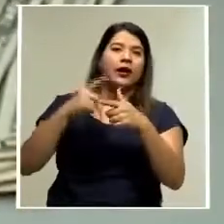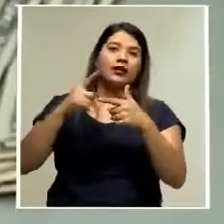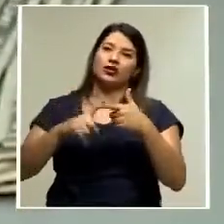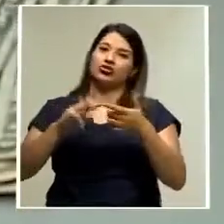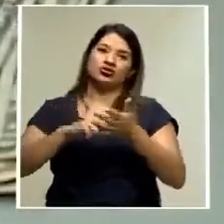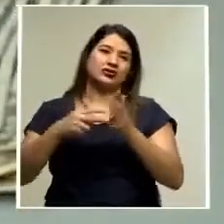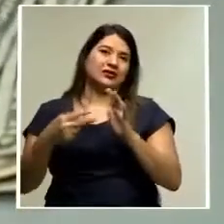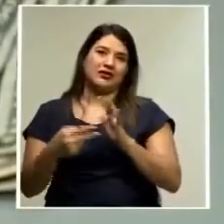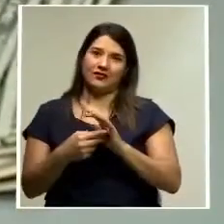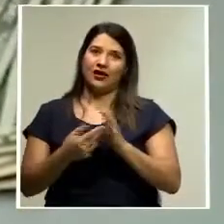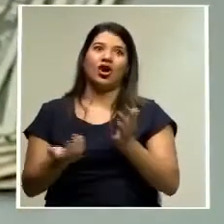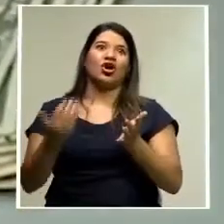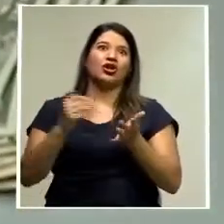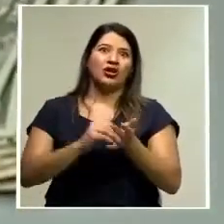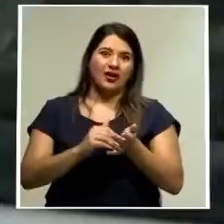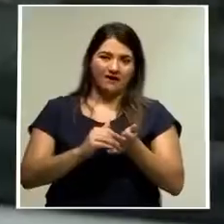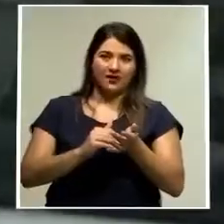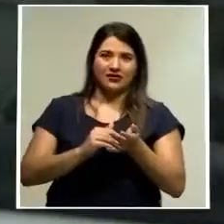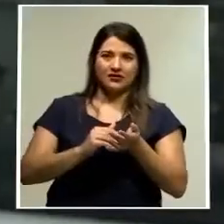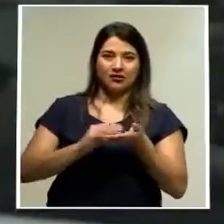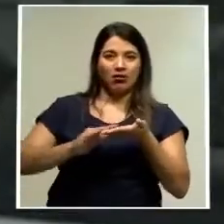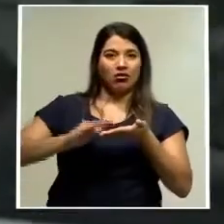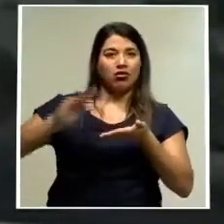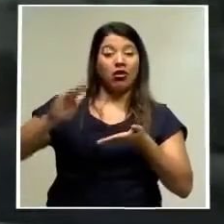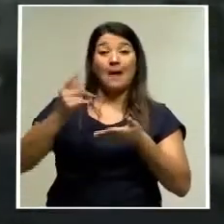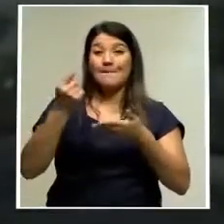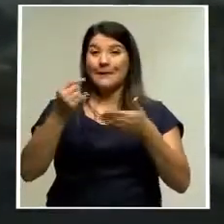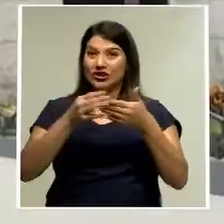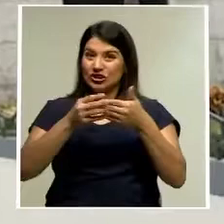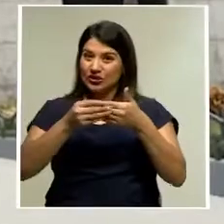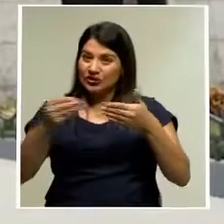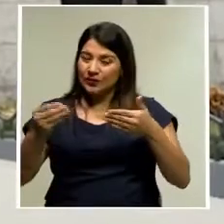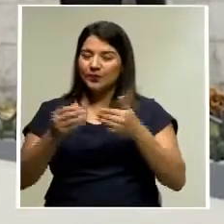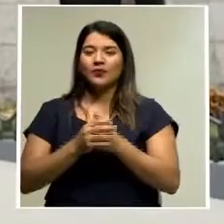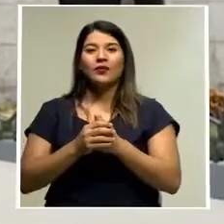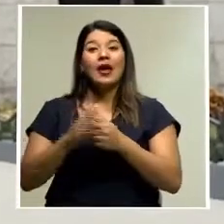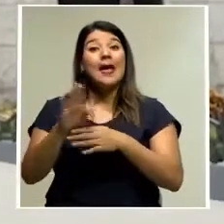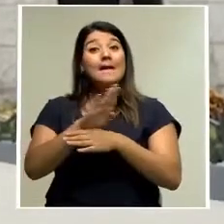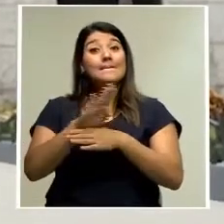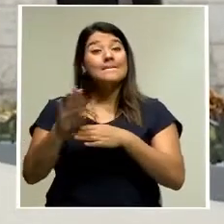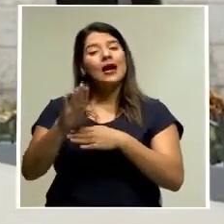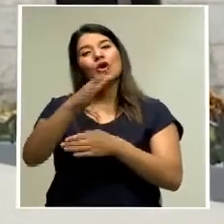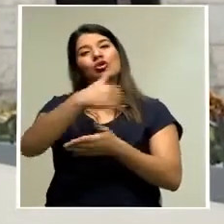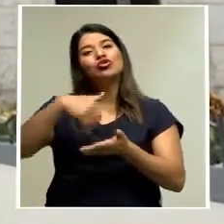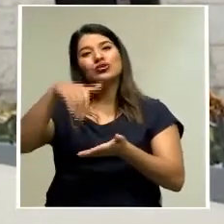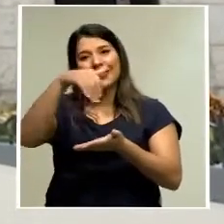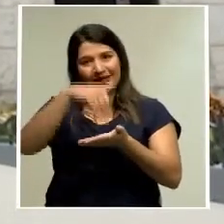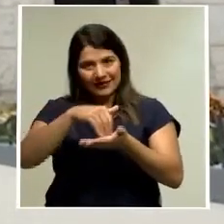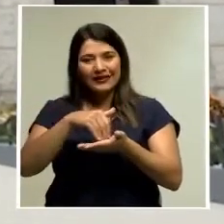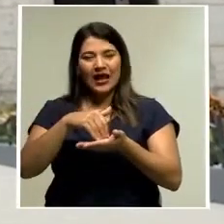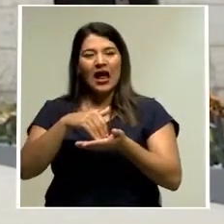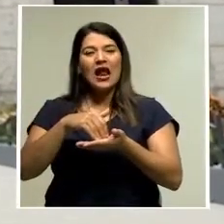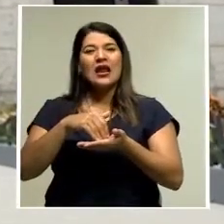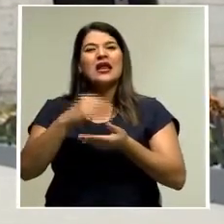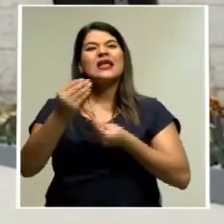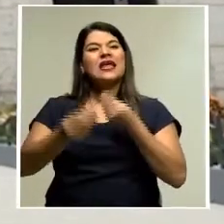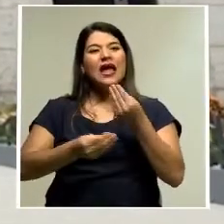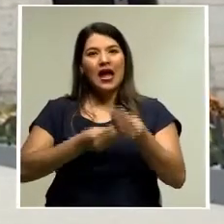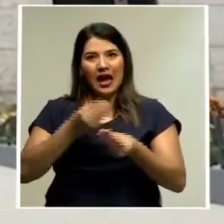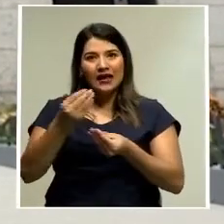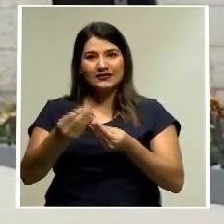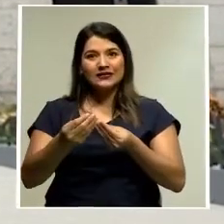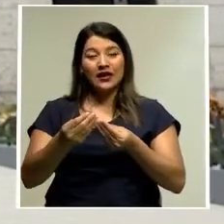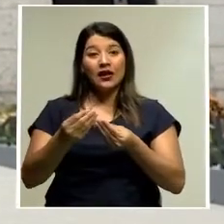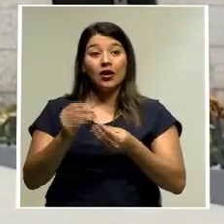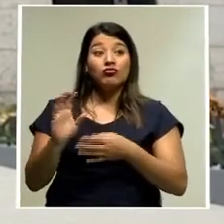intervenir el Banco Central, ¿verdad? Se pueden dar esos momentos especulativos. El Banco Central interviene, ¿verdad?, comprando o vendiendo dólares en el